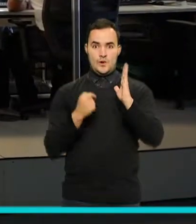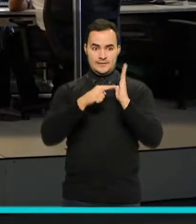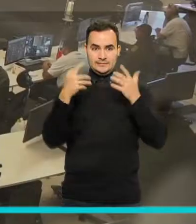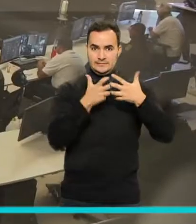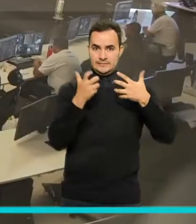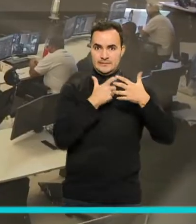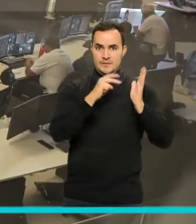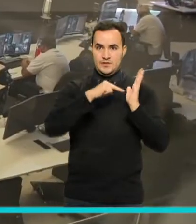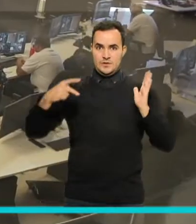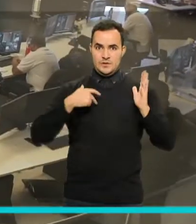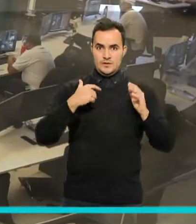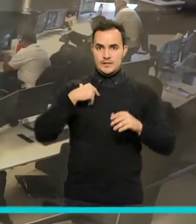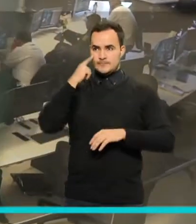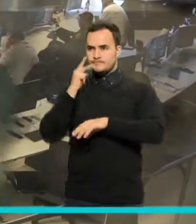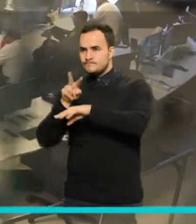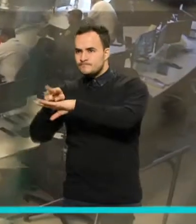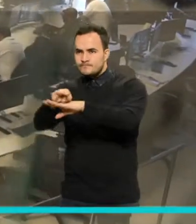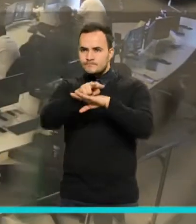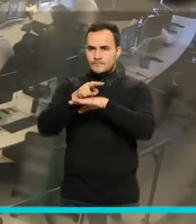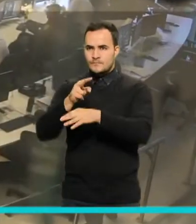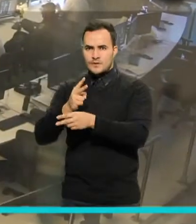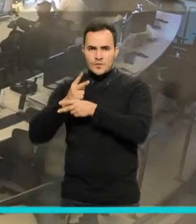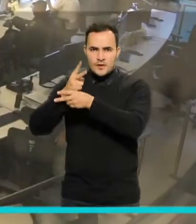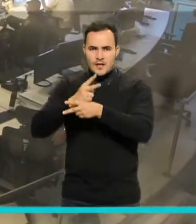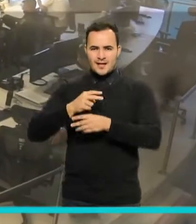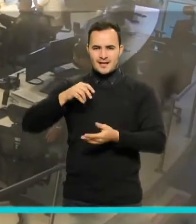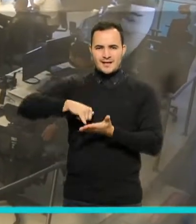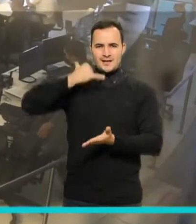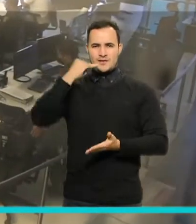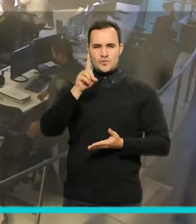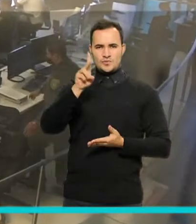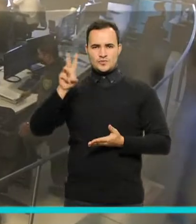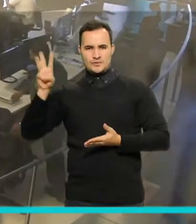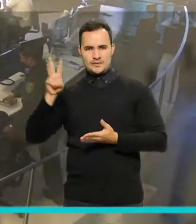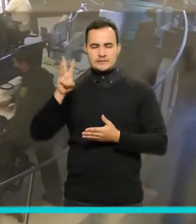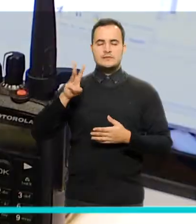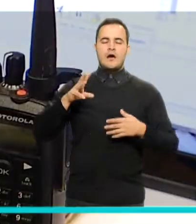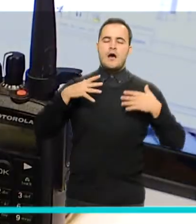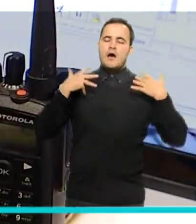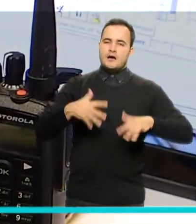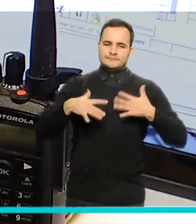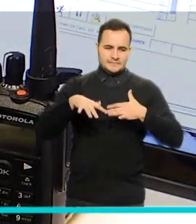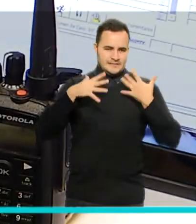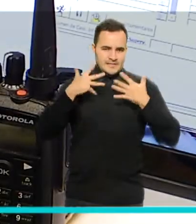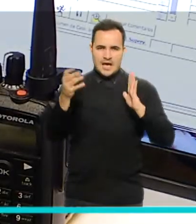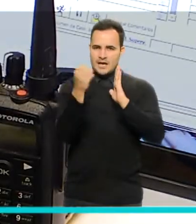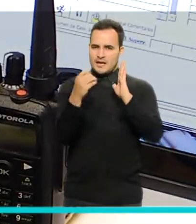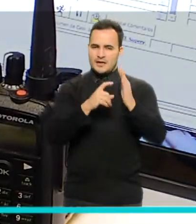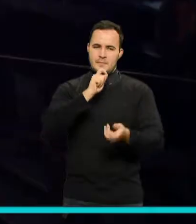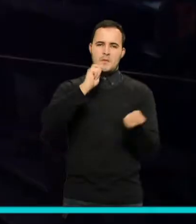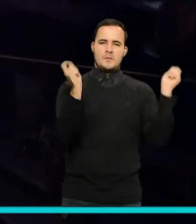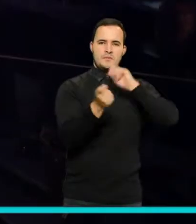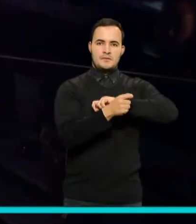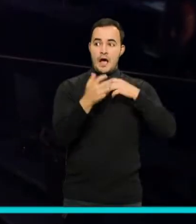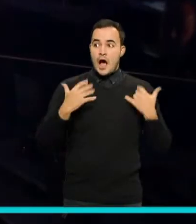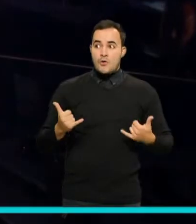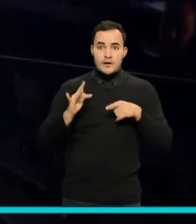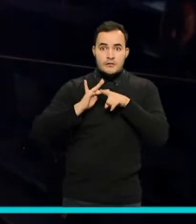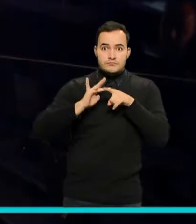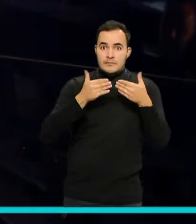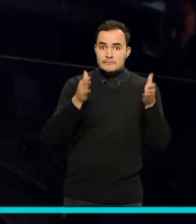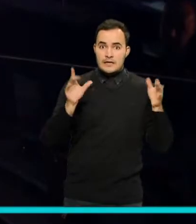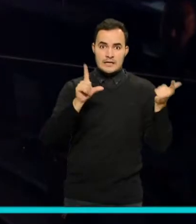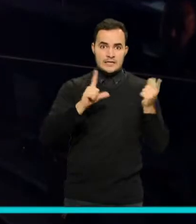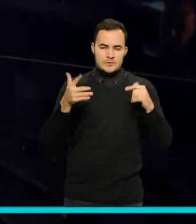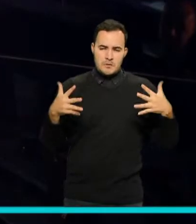nuestro sistema de seguridad de emergencias 123, el ICAP, que ya está en funcionamiento, está en